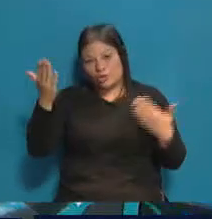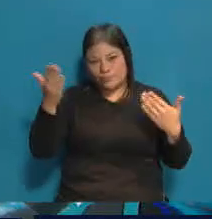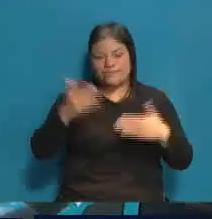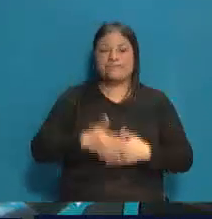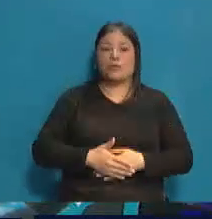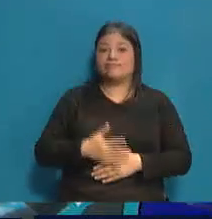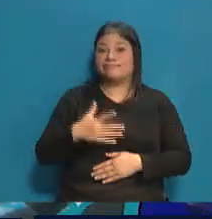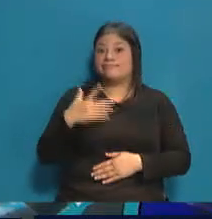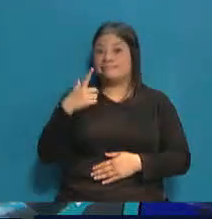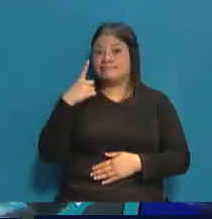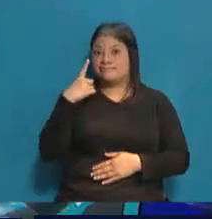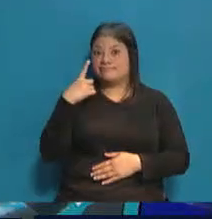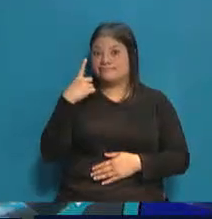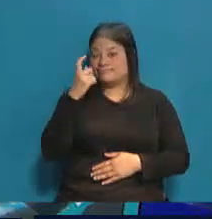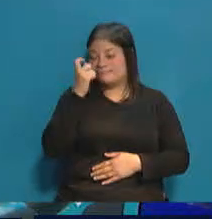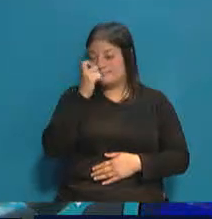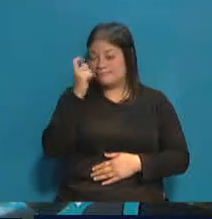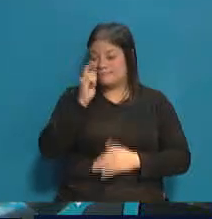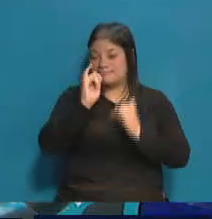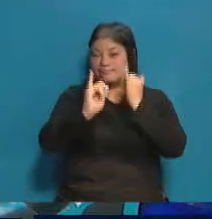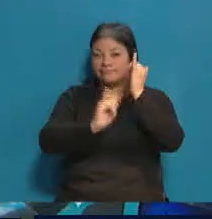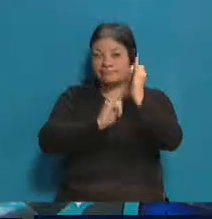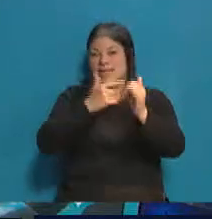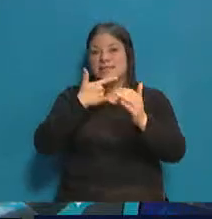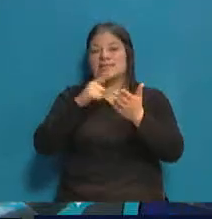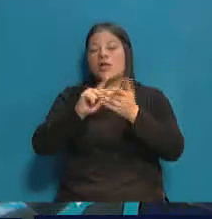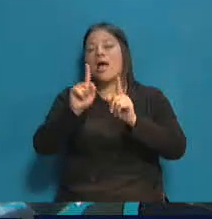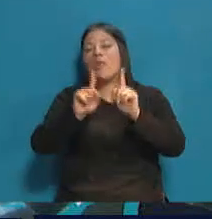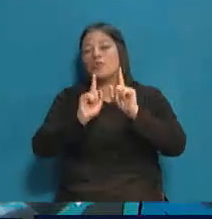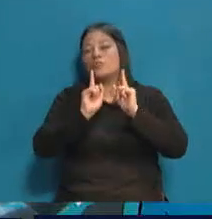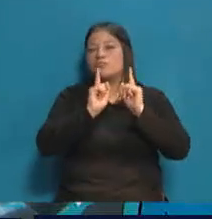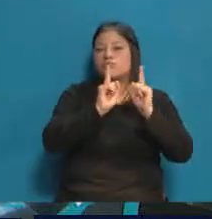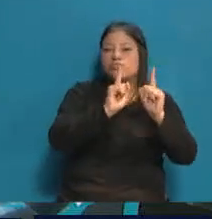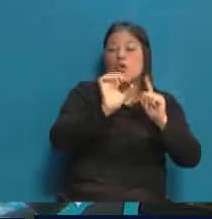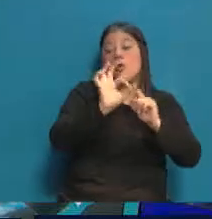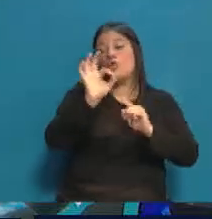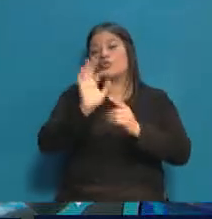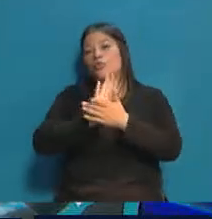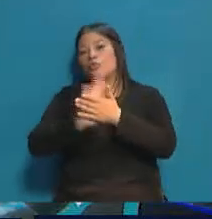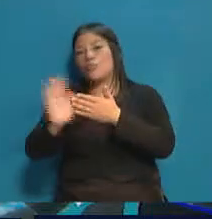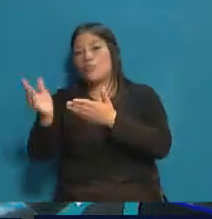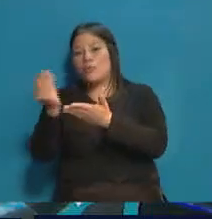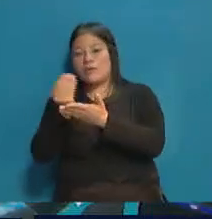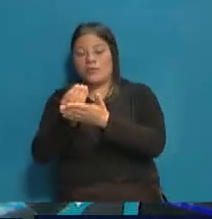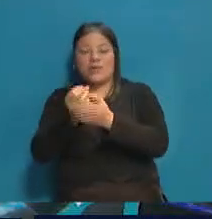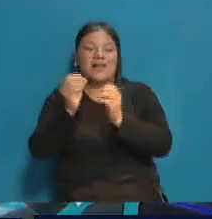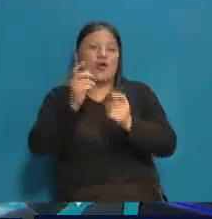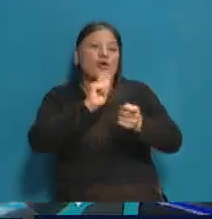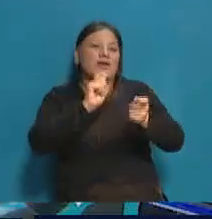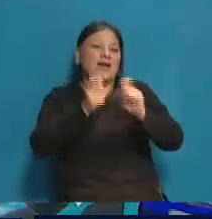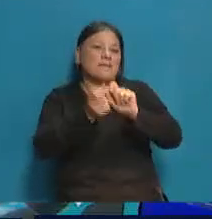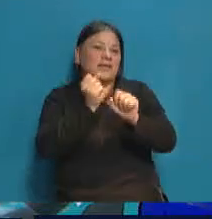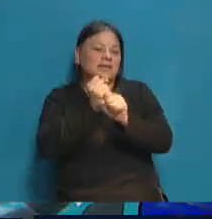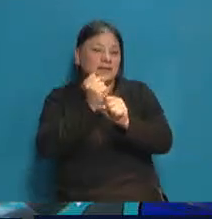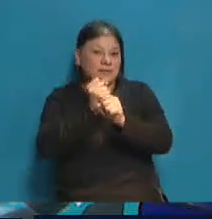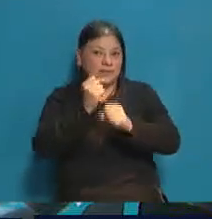vamos rápidamente. Habrá nuevos senadores provinciales. Algunos nombres se repiten. Claro. O pasan de alguna función a Tenemos